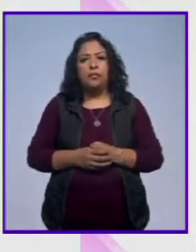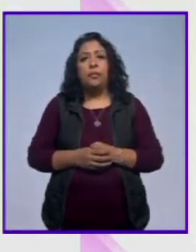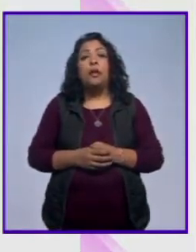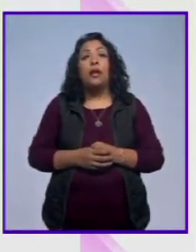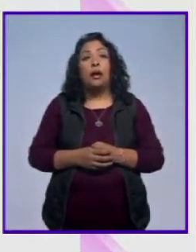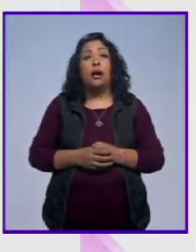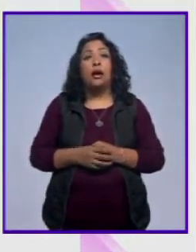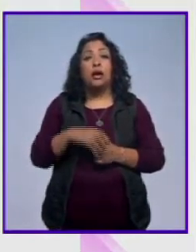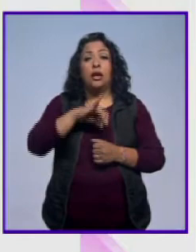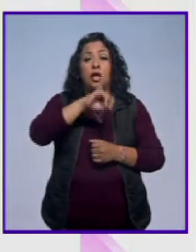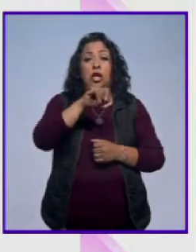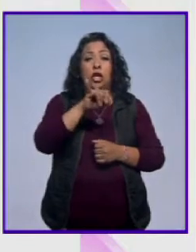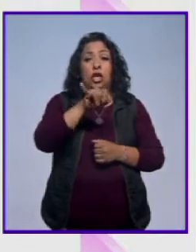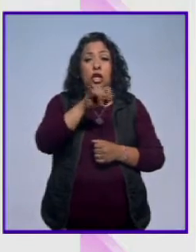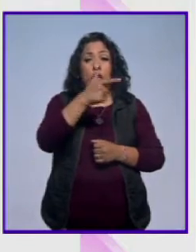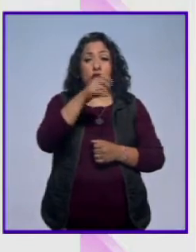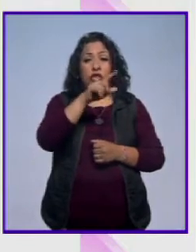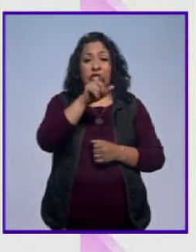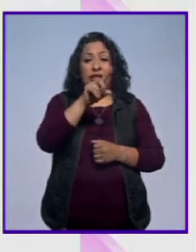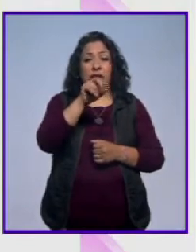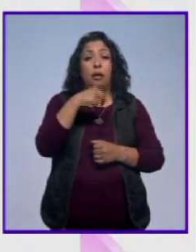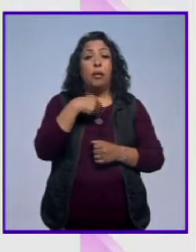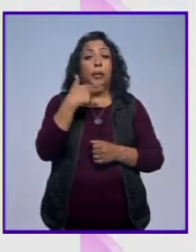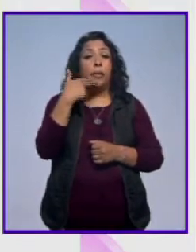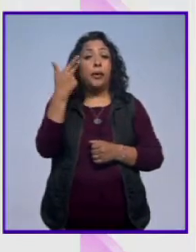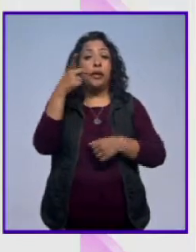González de Alba se quita la vida el 2 de octubre,